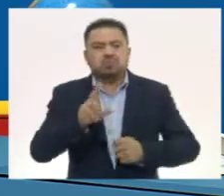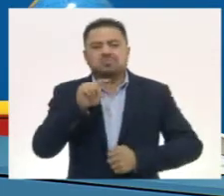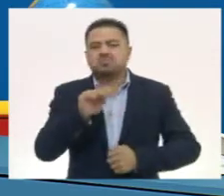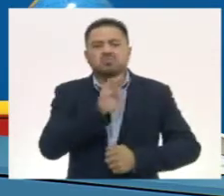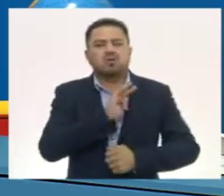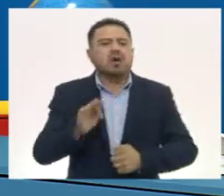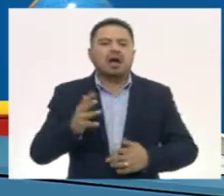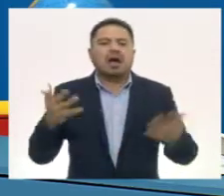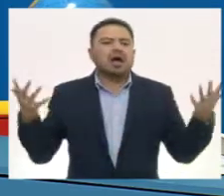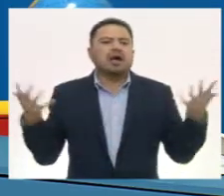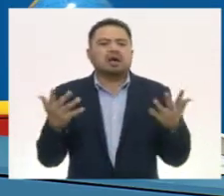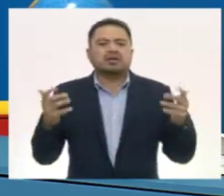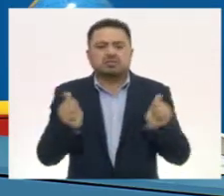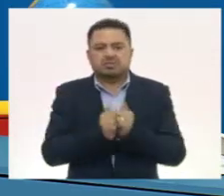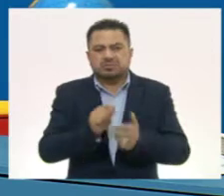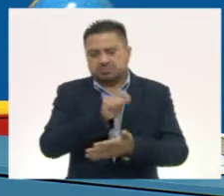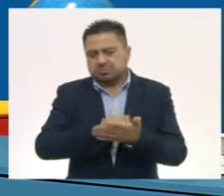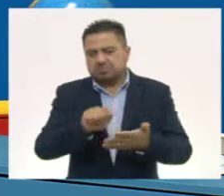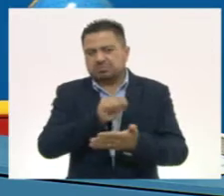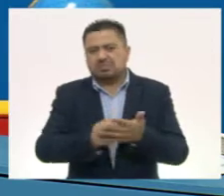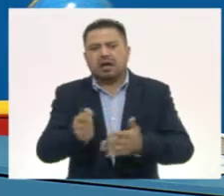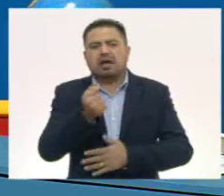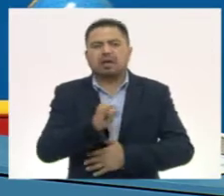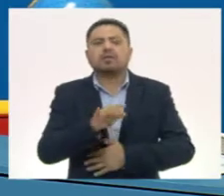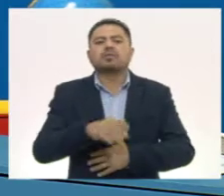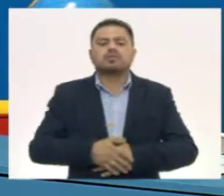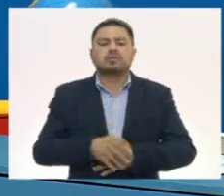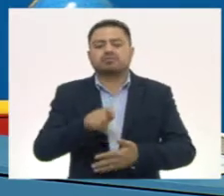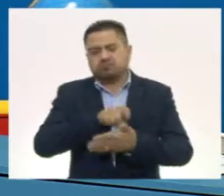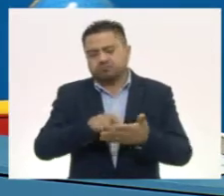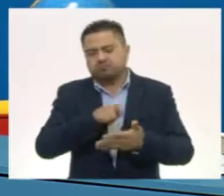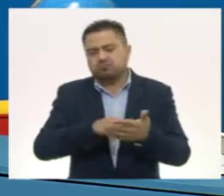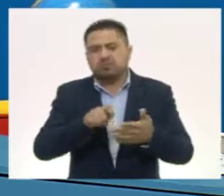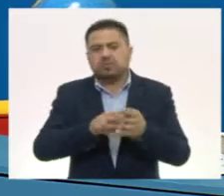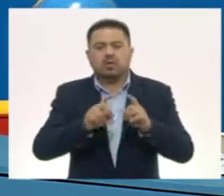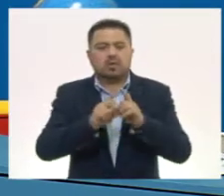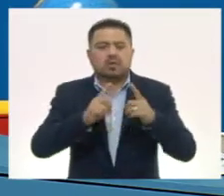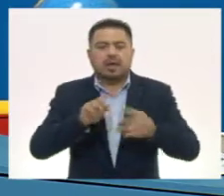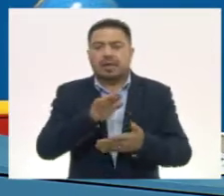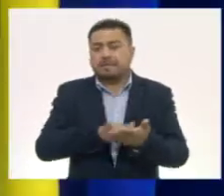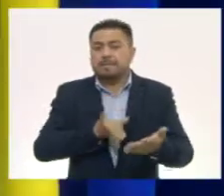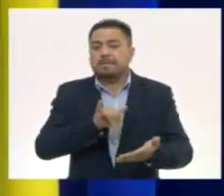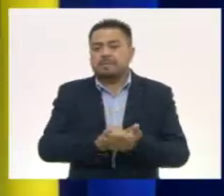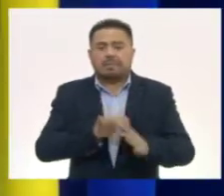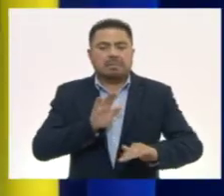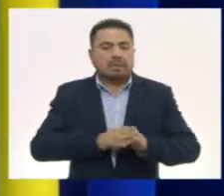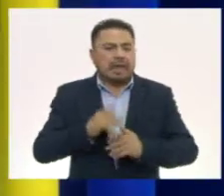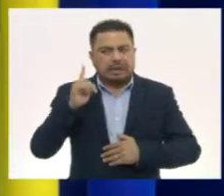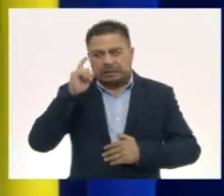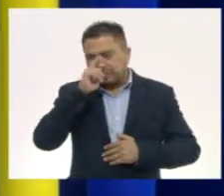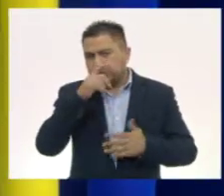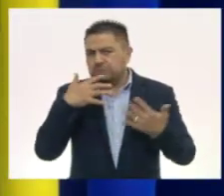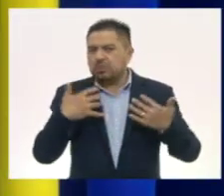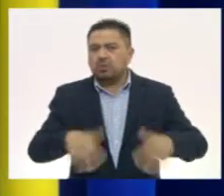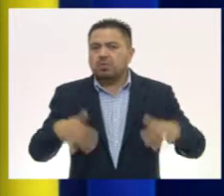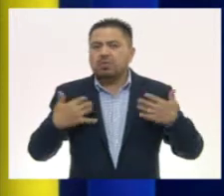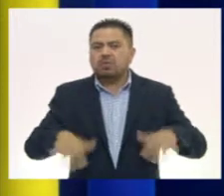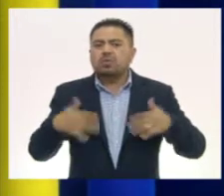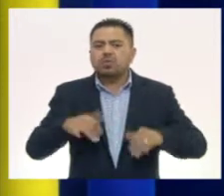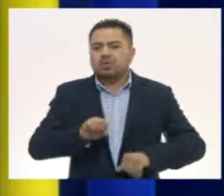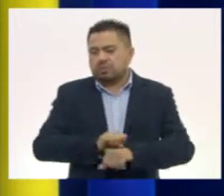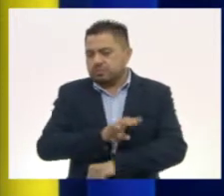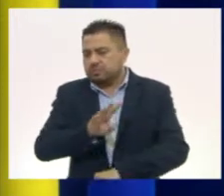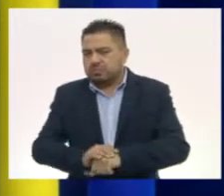podían realizar un tipo de escritura. Los tipos de escritura que desarrollaron los mayas fueron muy complejos y nos